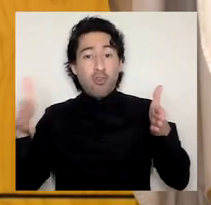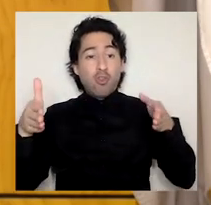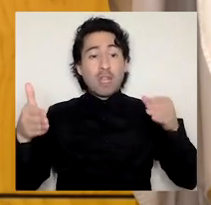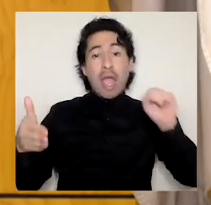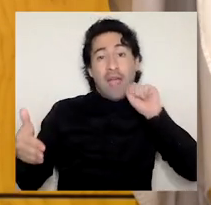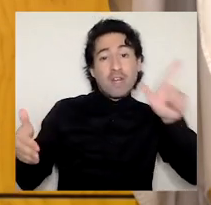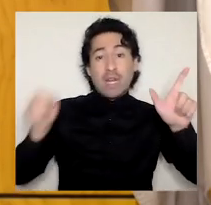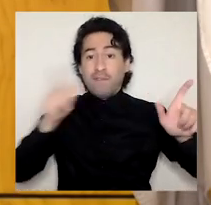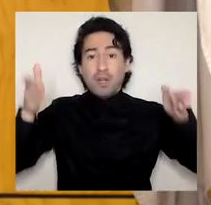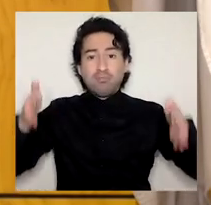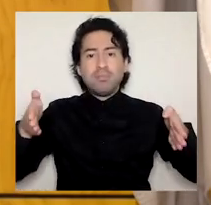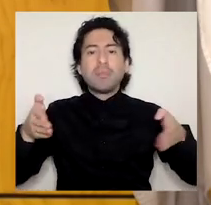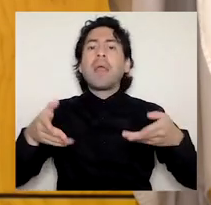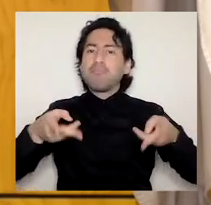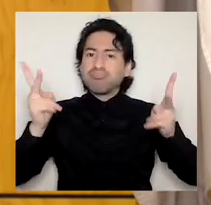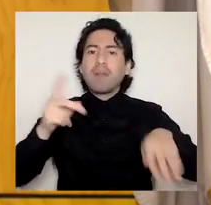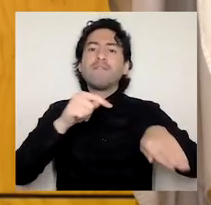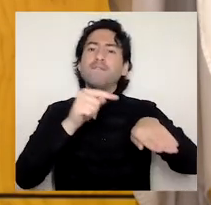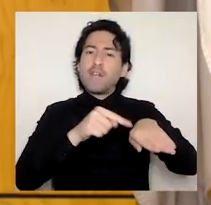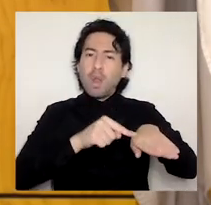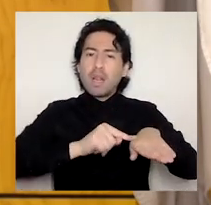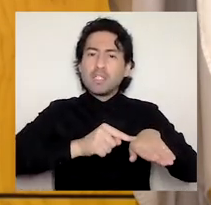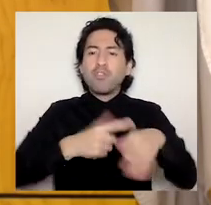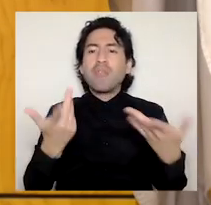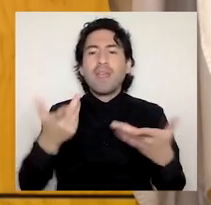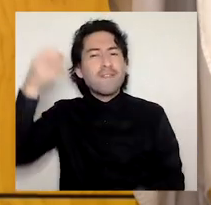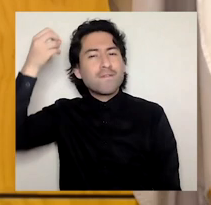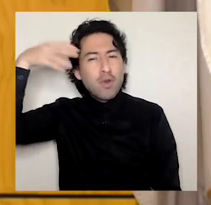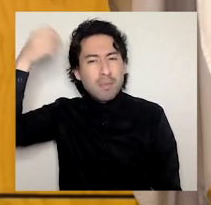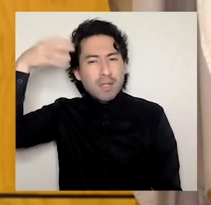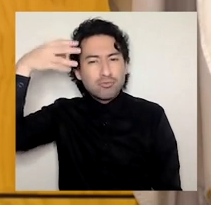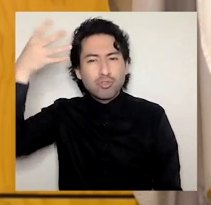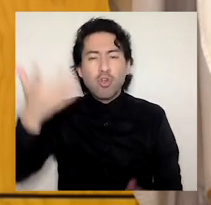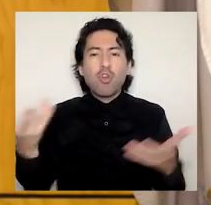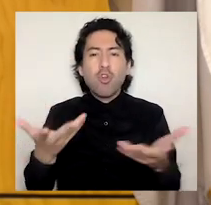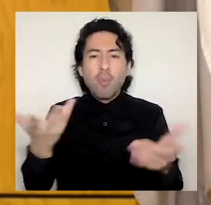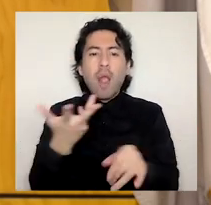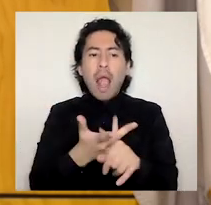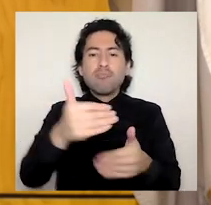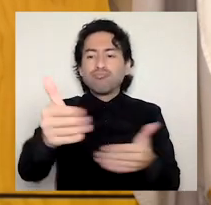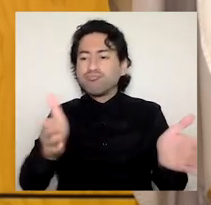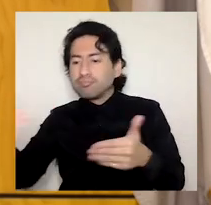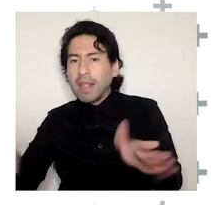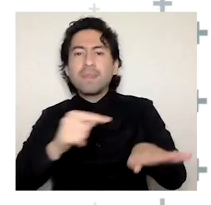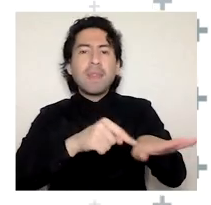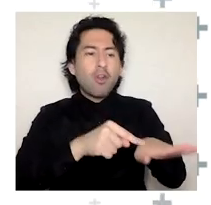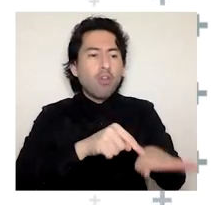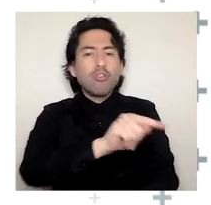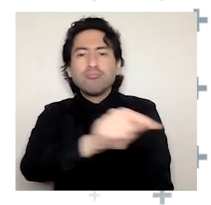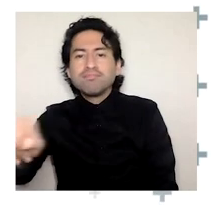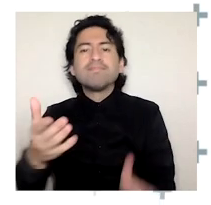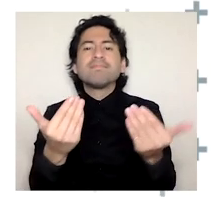se potenció la virtualización de la formación mediante equipamiento tecnológico necesaria